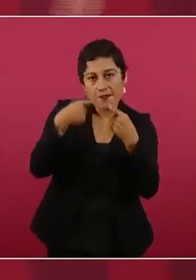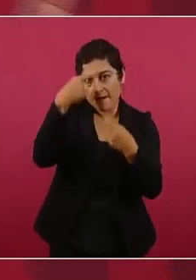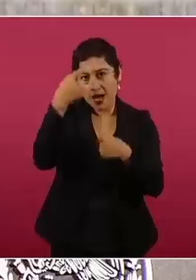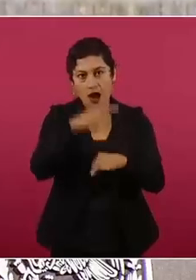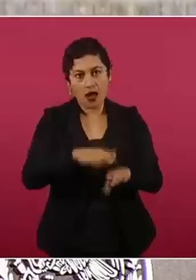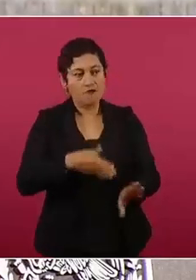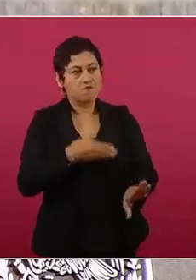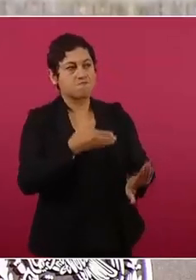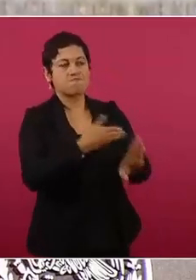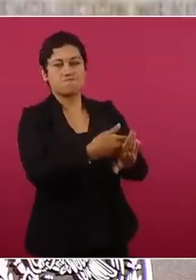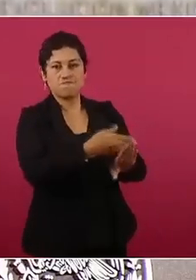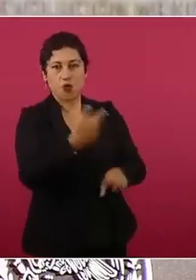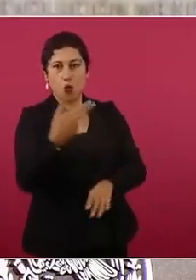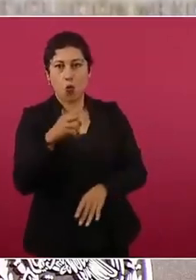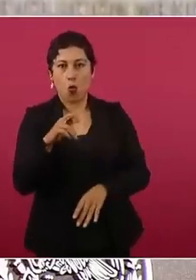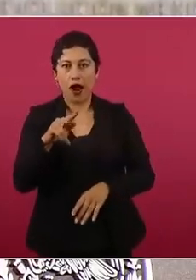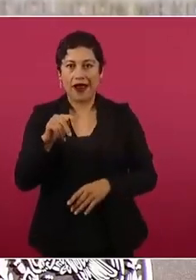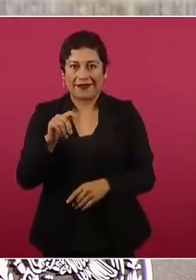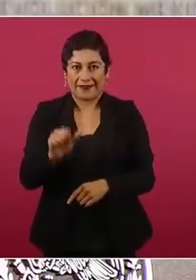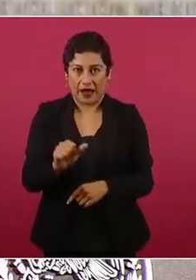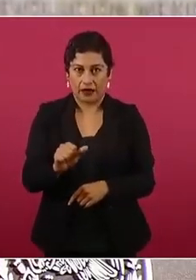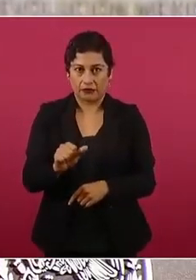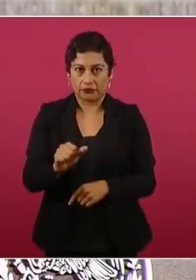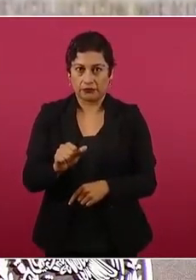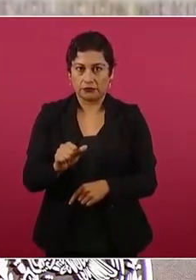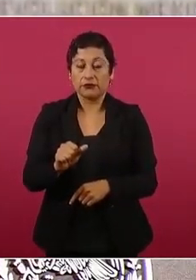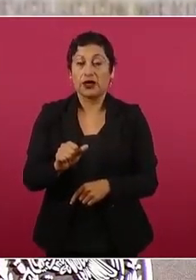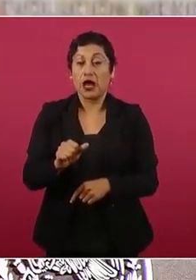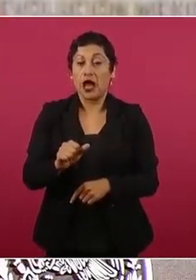convoca don Venustiano,